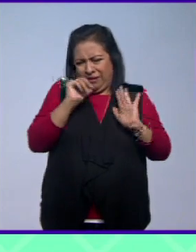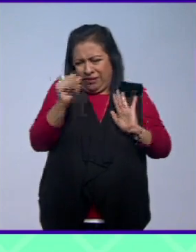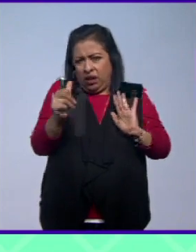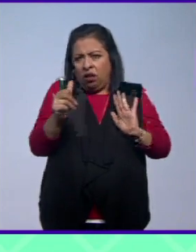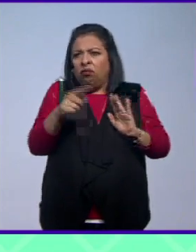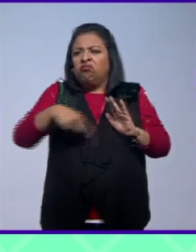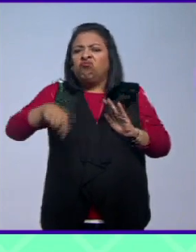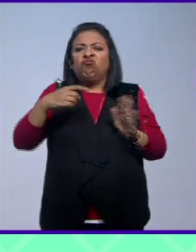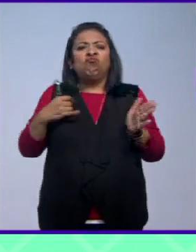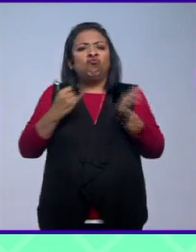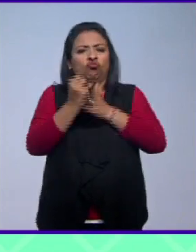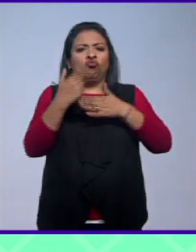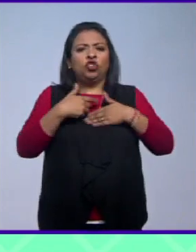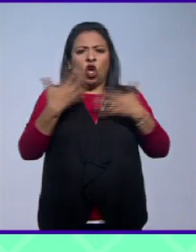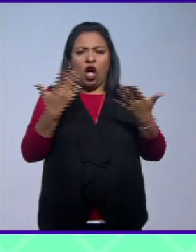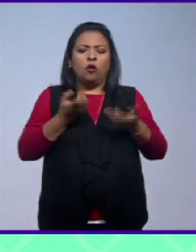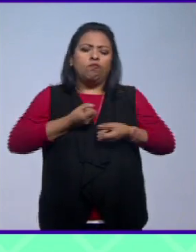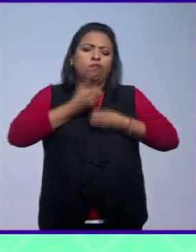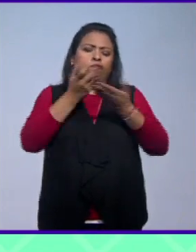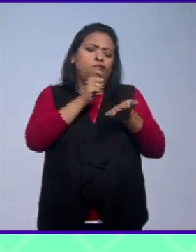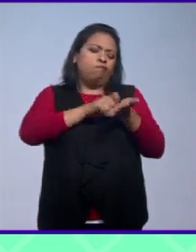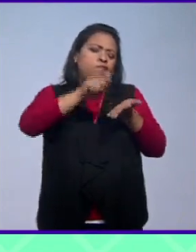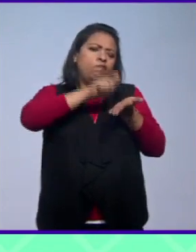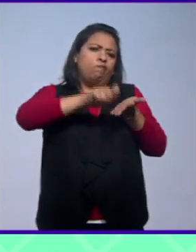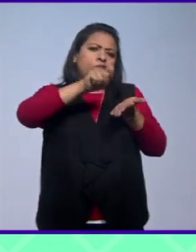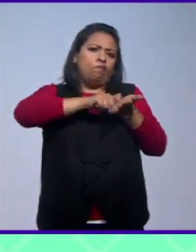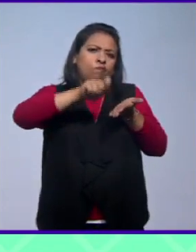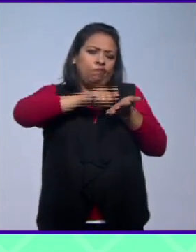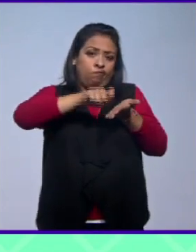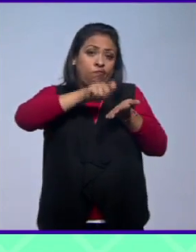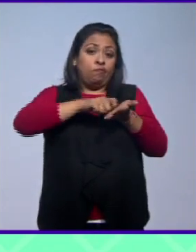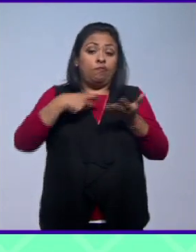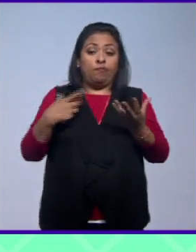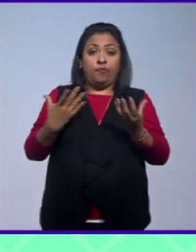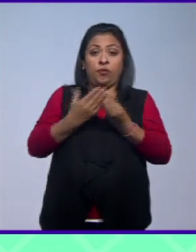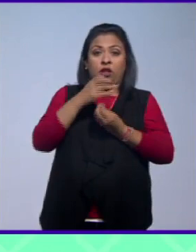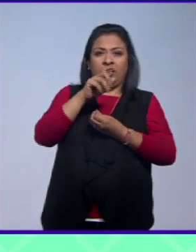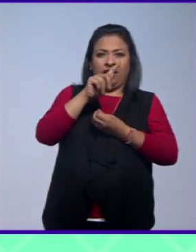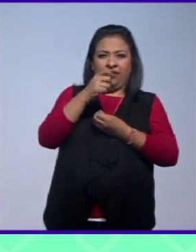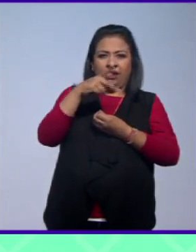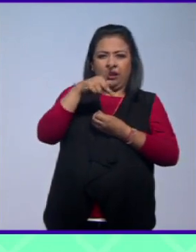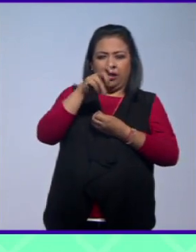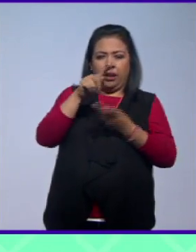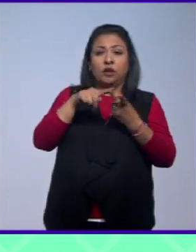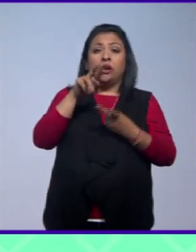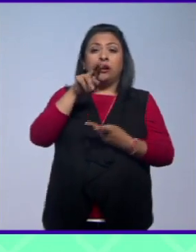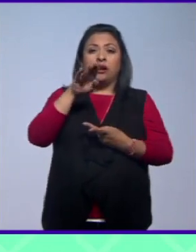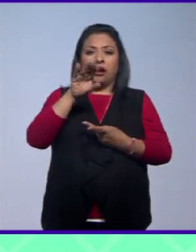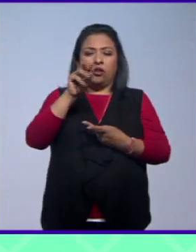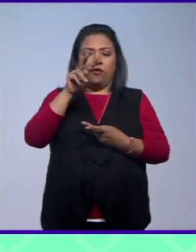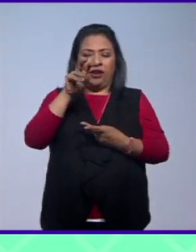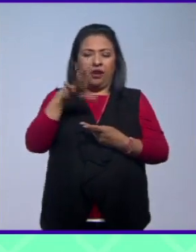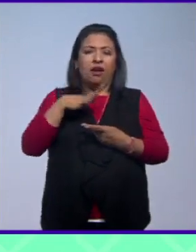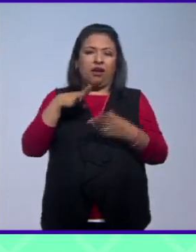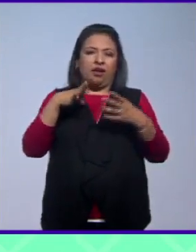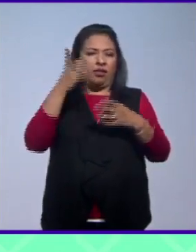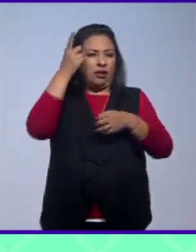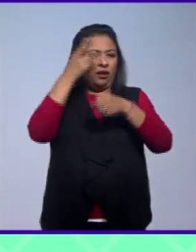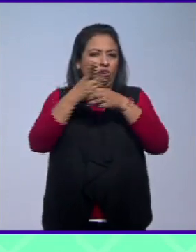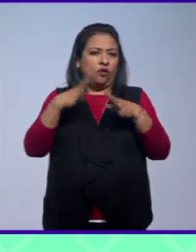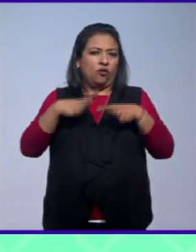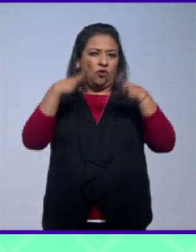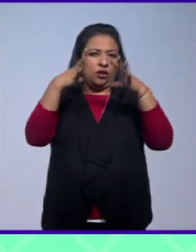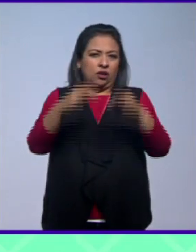ellos decidió tomar la pluma y escribir su testimonio junto a Etel Krause Ricardo Venegas director fundador de ediciones